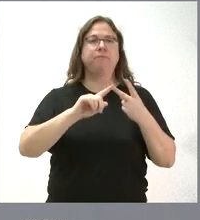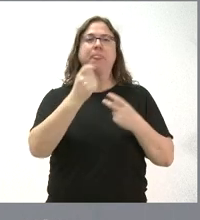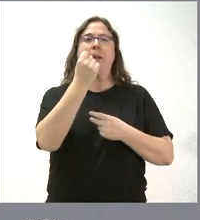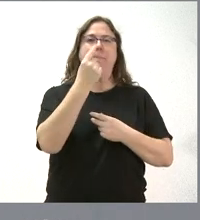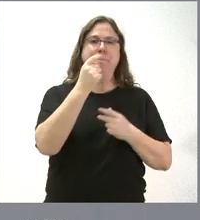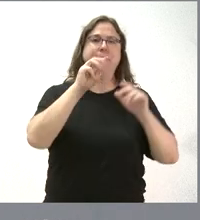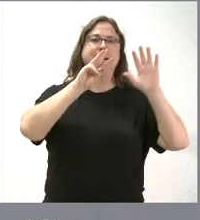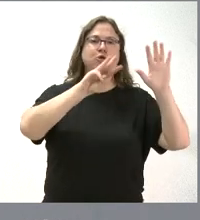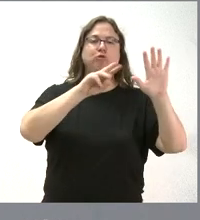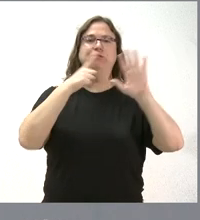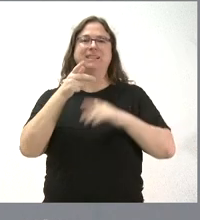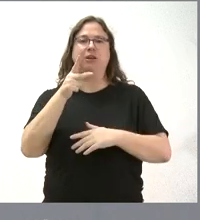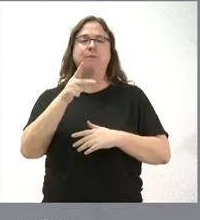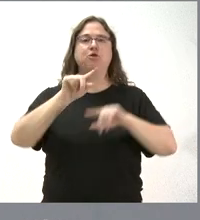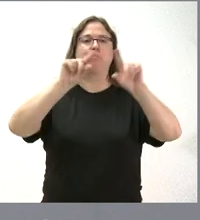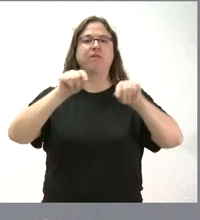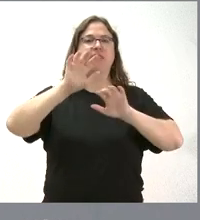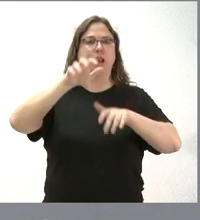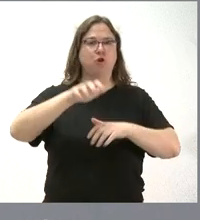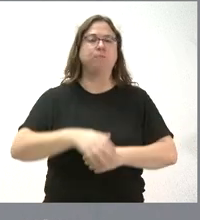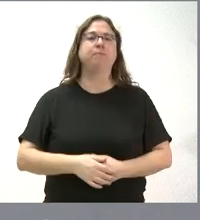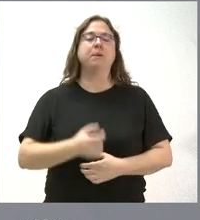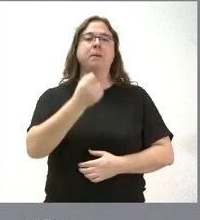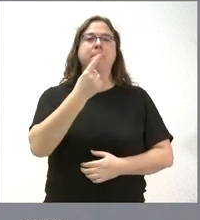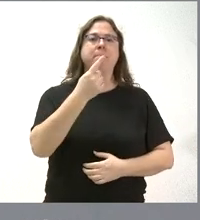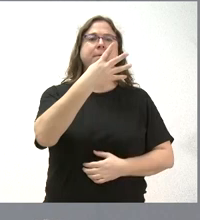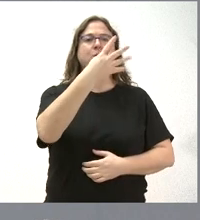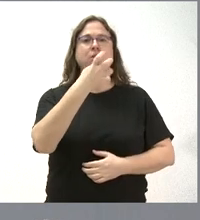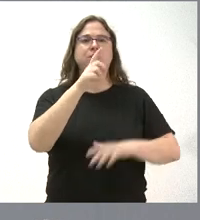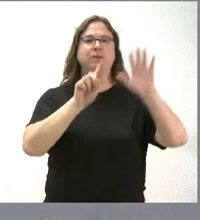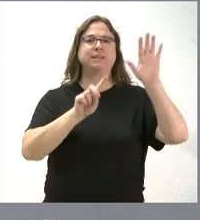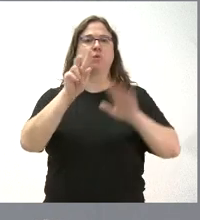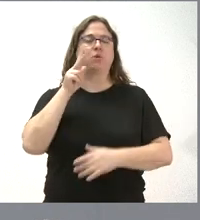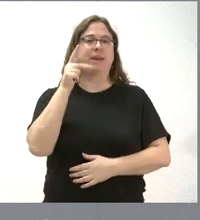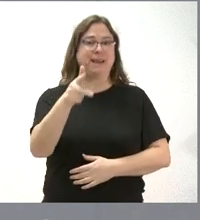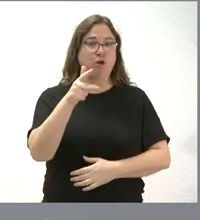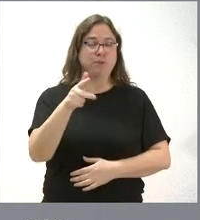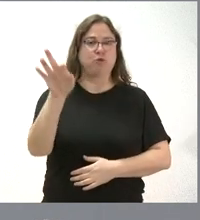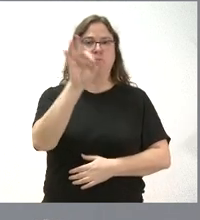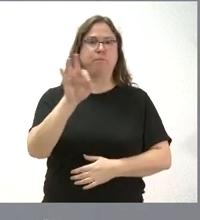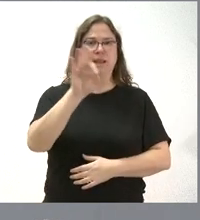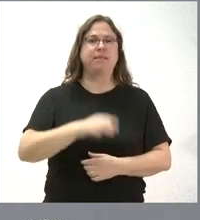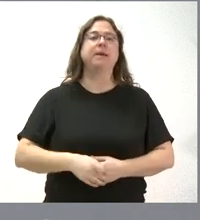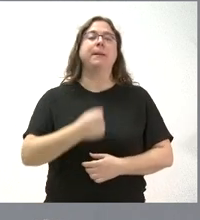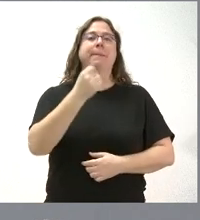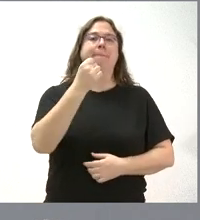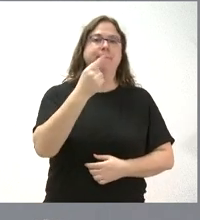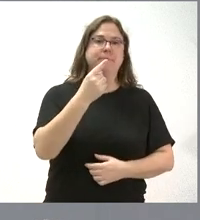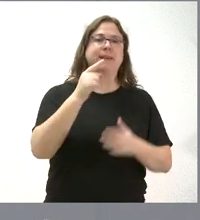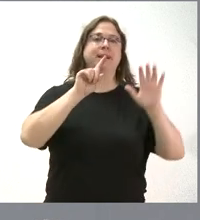1.086 kilómetros en la provincia de León, 1.461 kilómetros en Palencia y 1